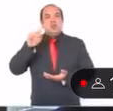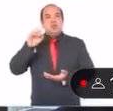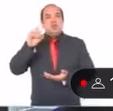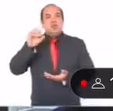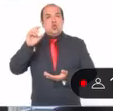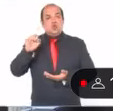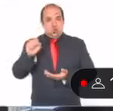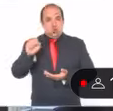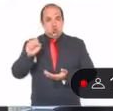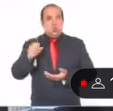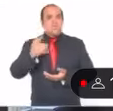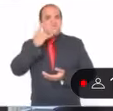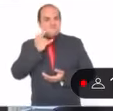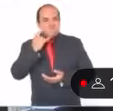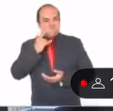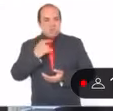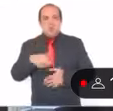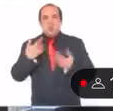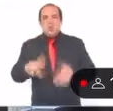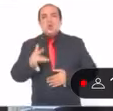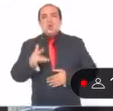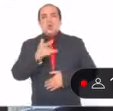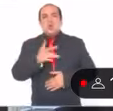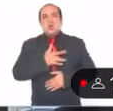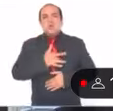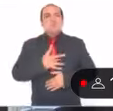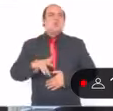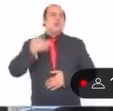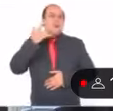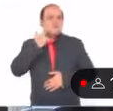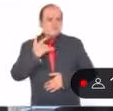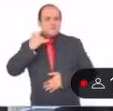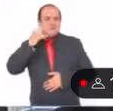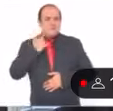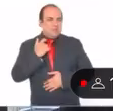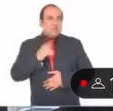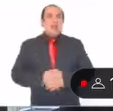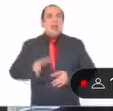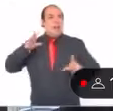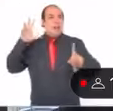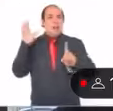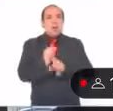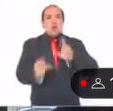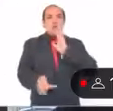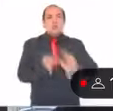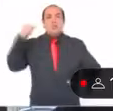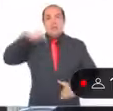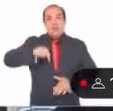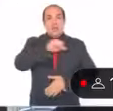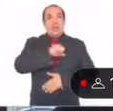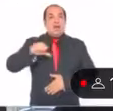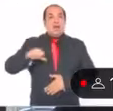con corazón de lucha que han logrado que nuevamente esta alcaldía